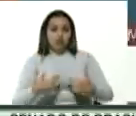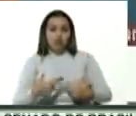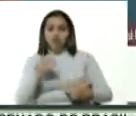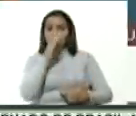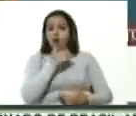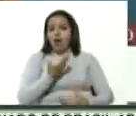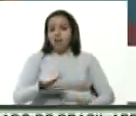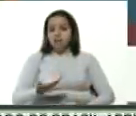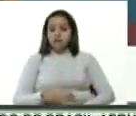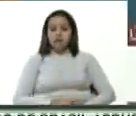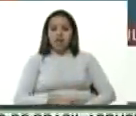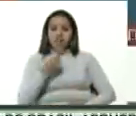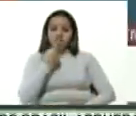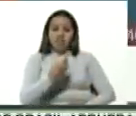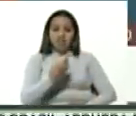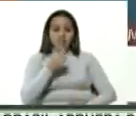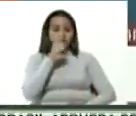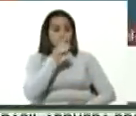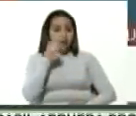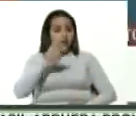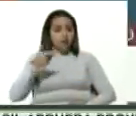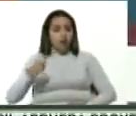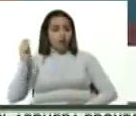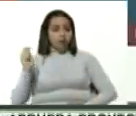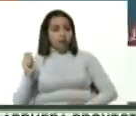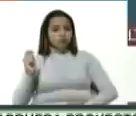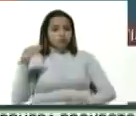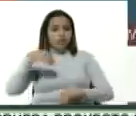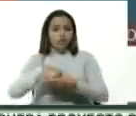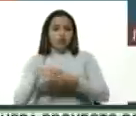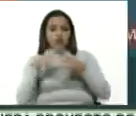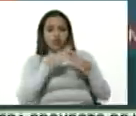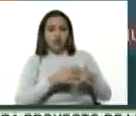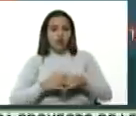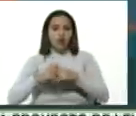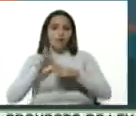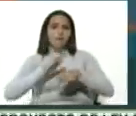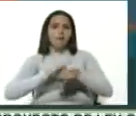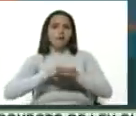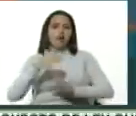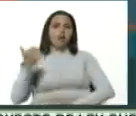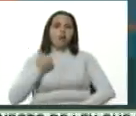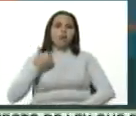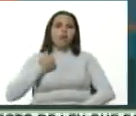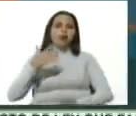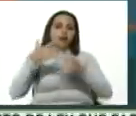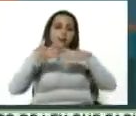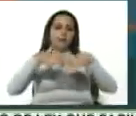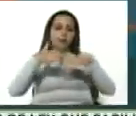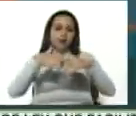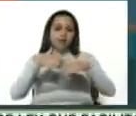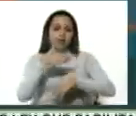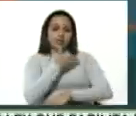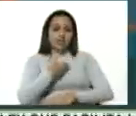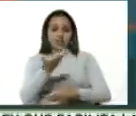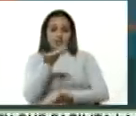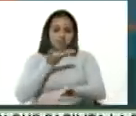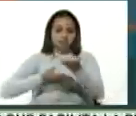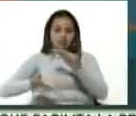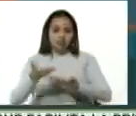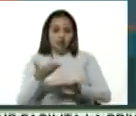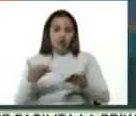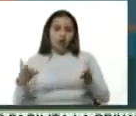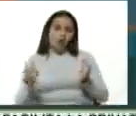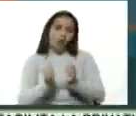no existen. Lo dicen senadores de Estados Unidos. Porque cualquier empresa que se atreva a negociar con